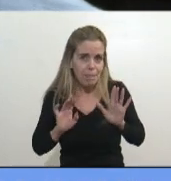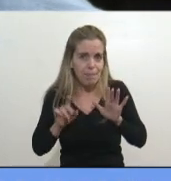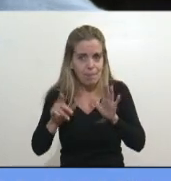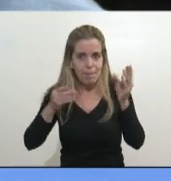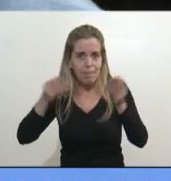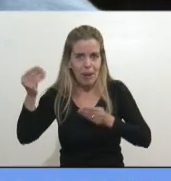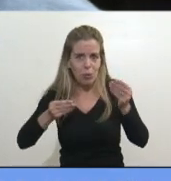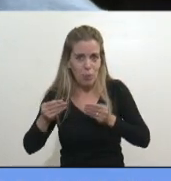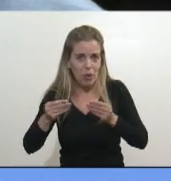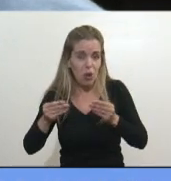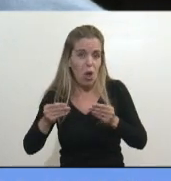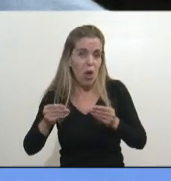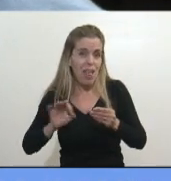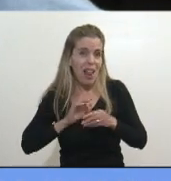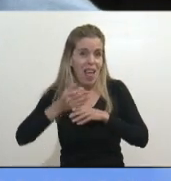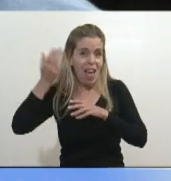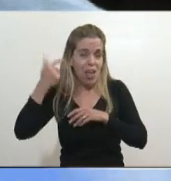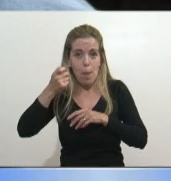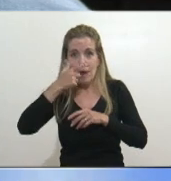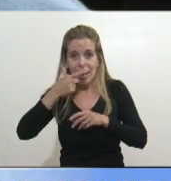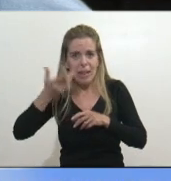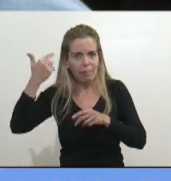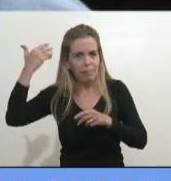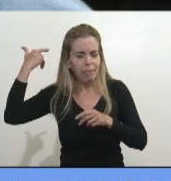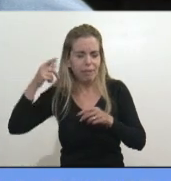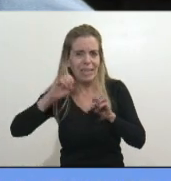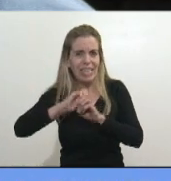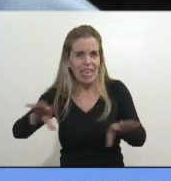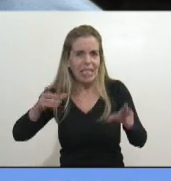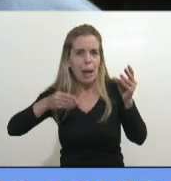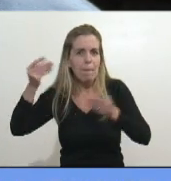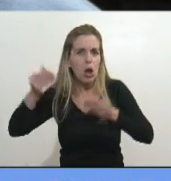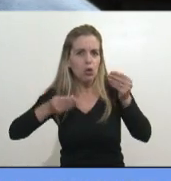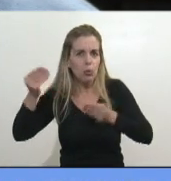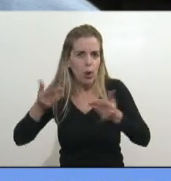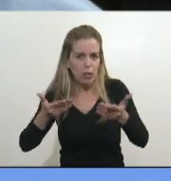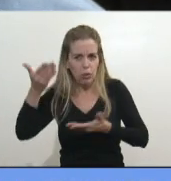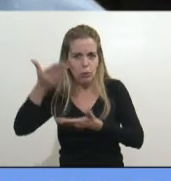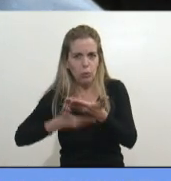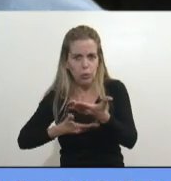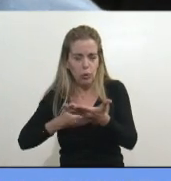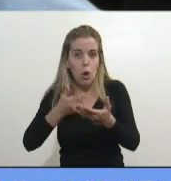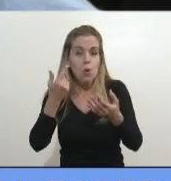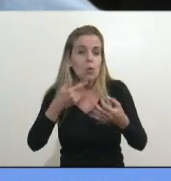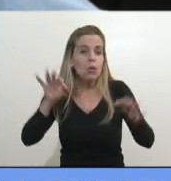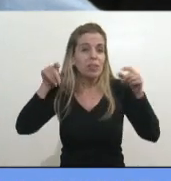presupuesto del año, de Macri, todos los presupuestos fueron un desastre, el que le salvó a Macri de la caída fue Pichetto,